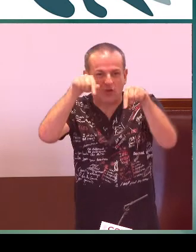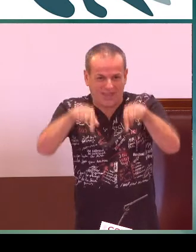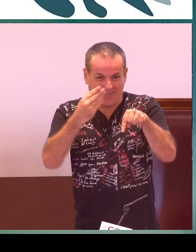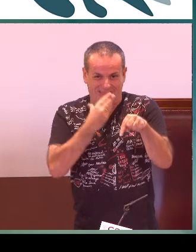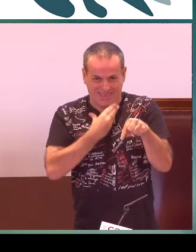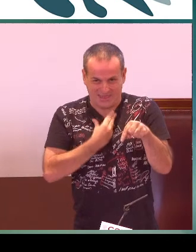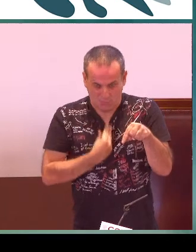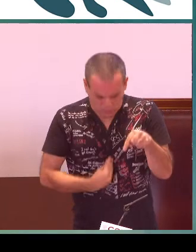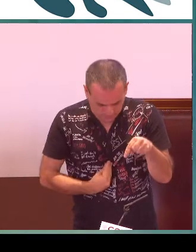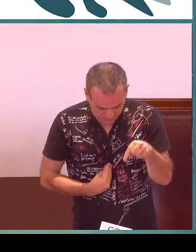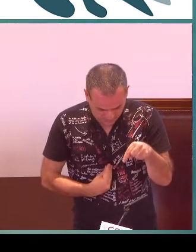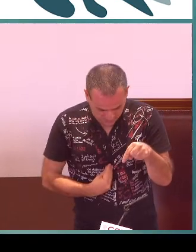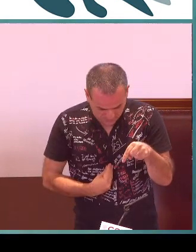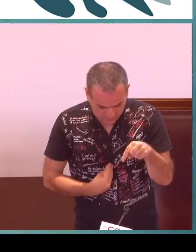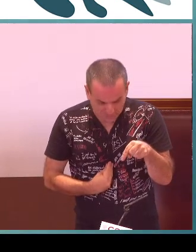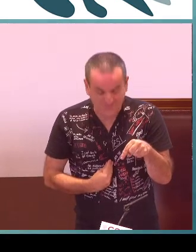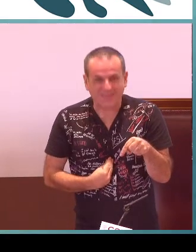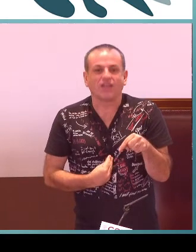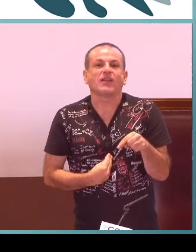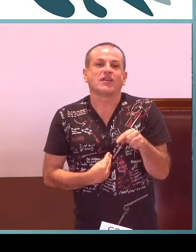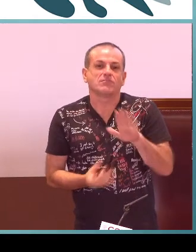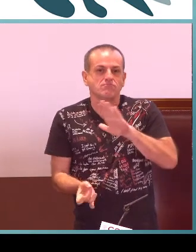de septiembre de la provincia de Murcia,